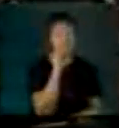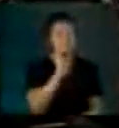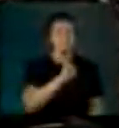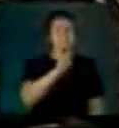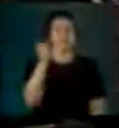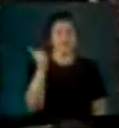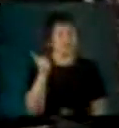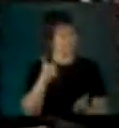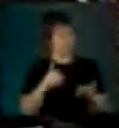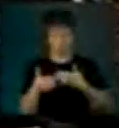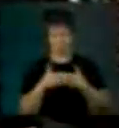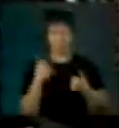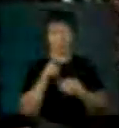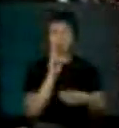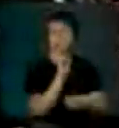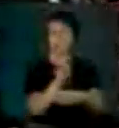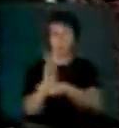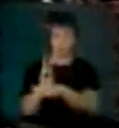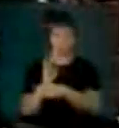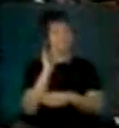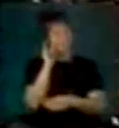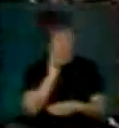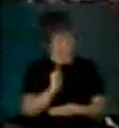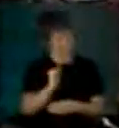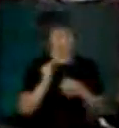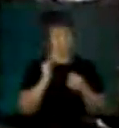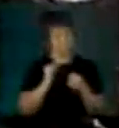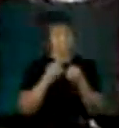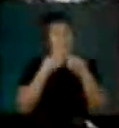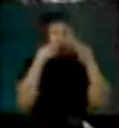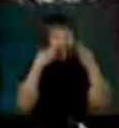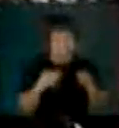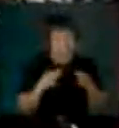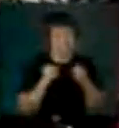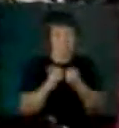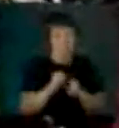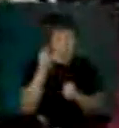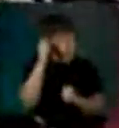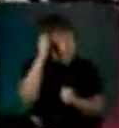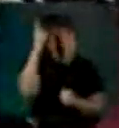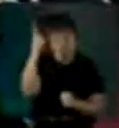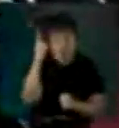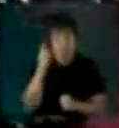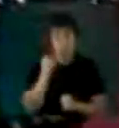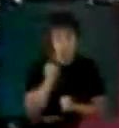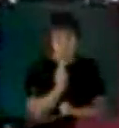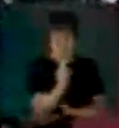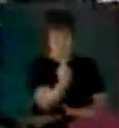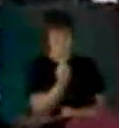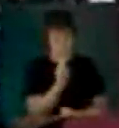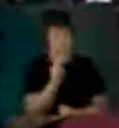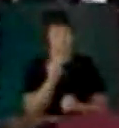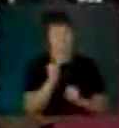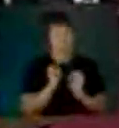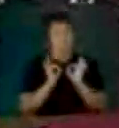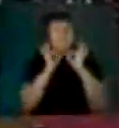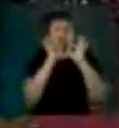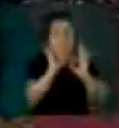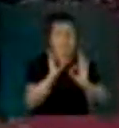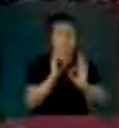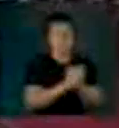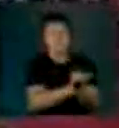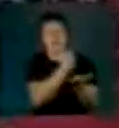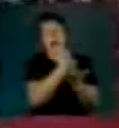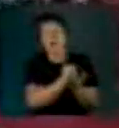recíproco. Pero sí ampliando dos capacidades que estamos lejos de haber llevado